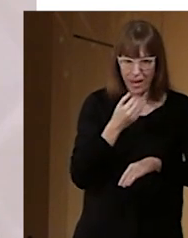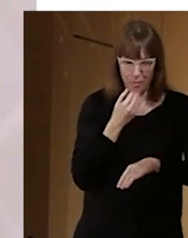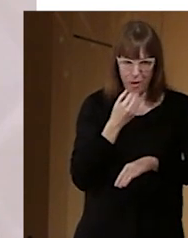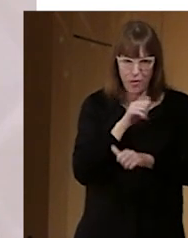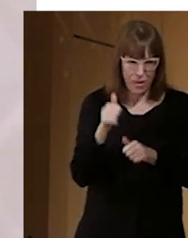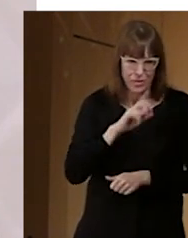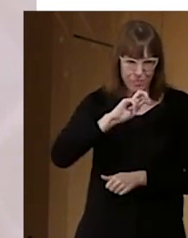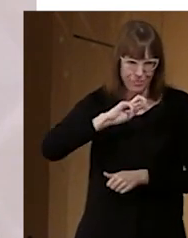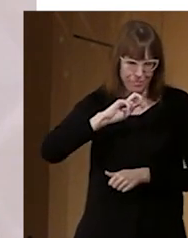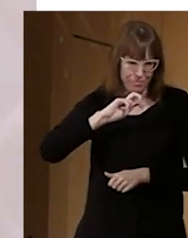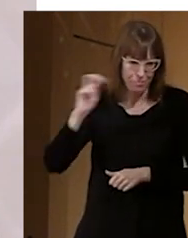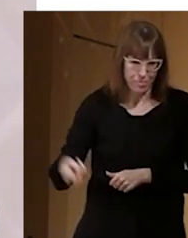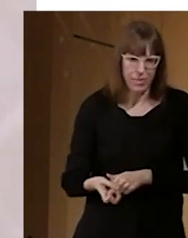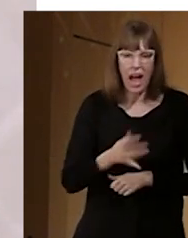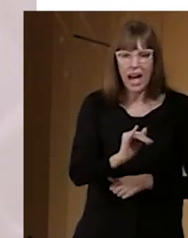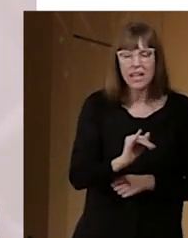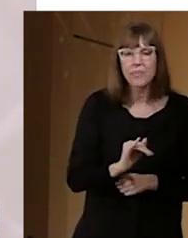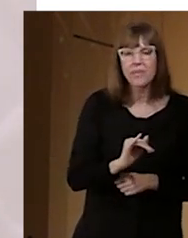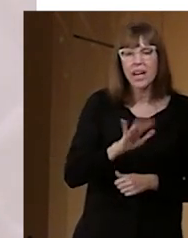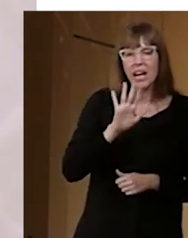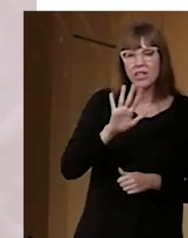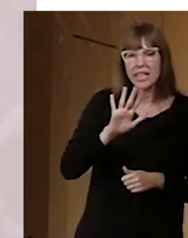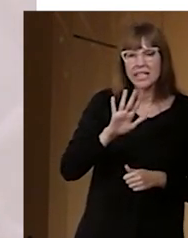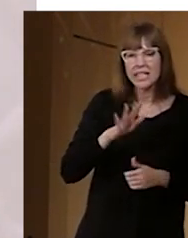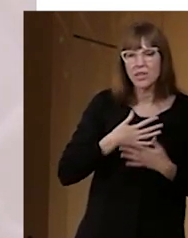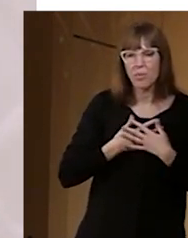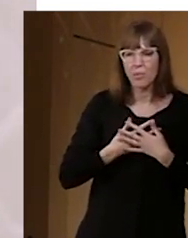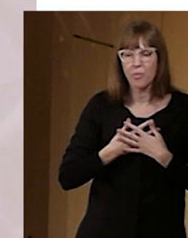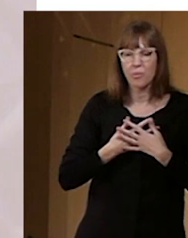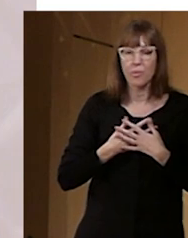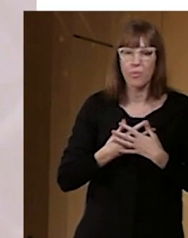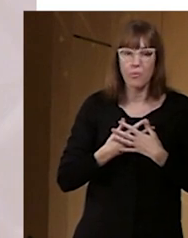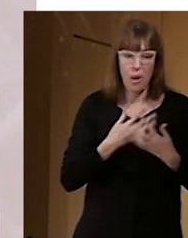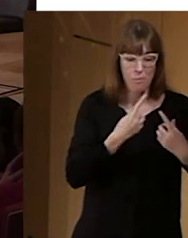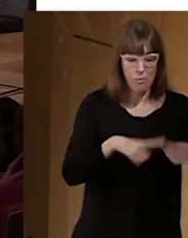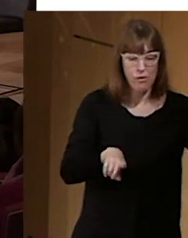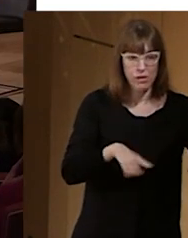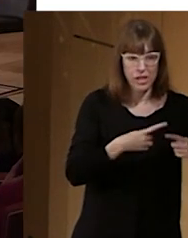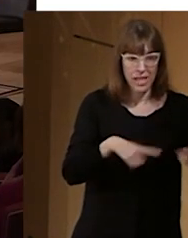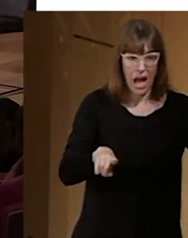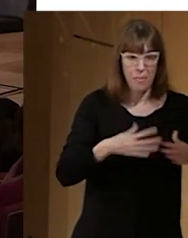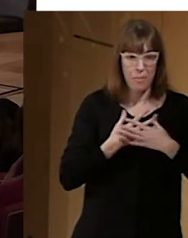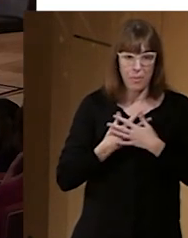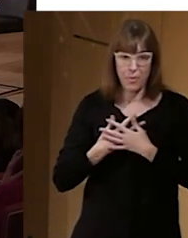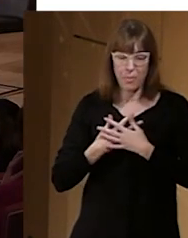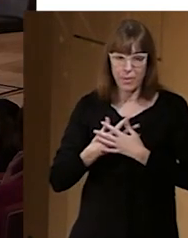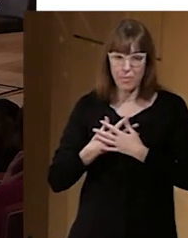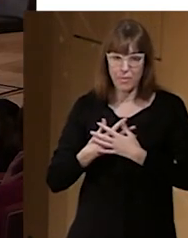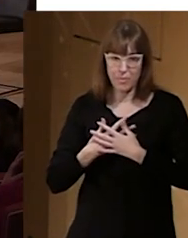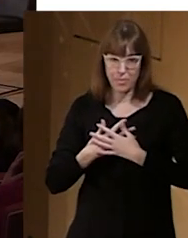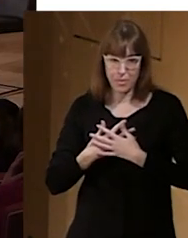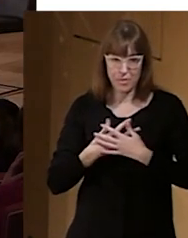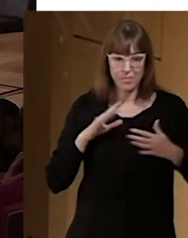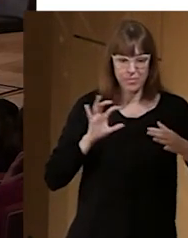permite traducir otra, digamos, tras la... Sí, vamos, traducir la música en vibraciones. Entonces, es de las